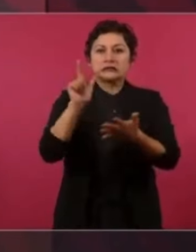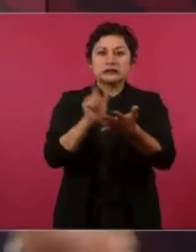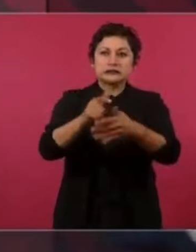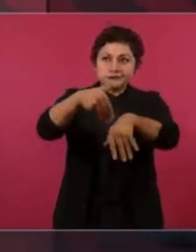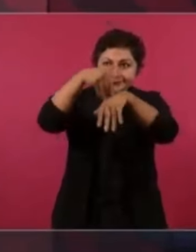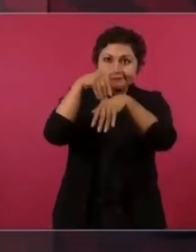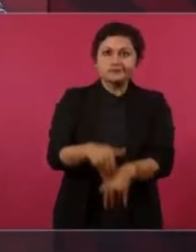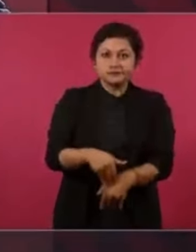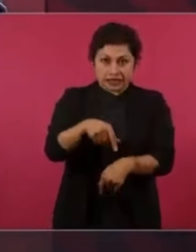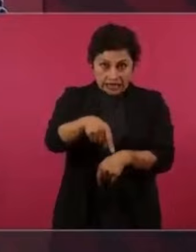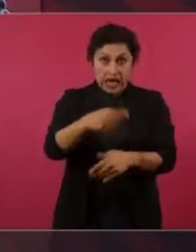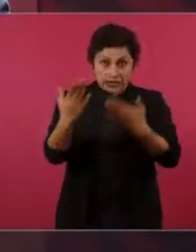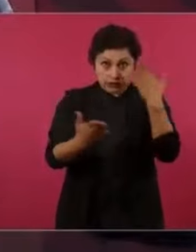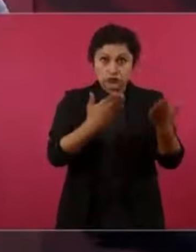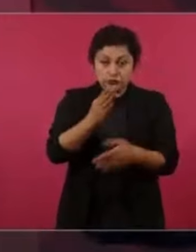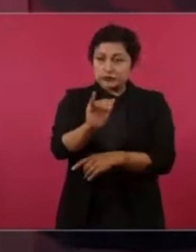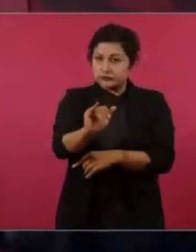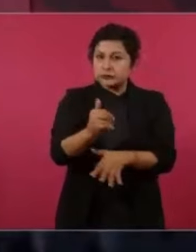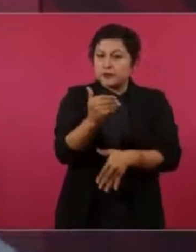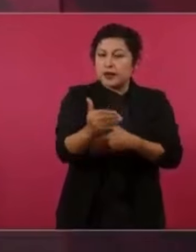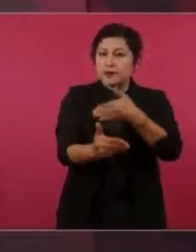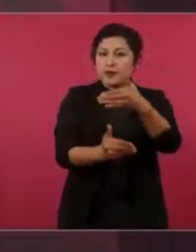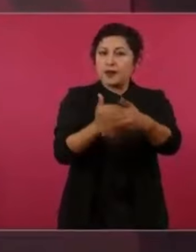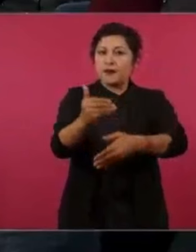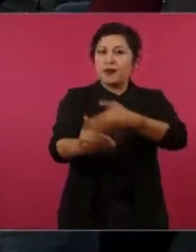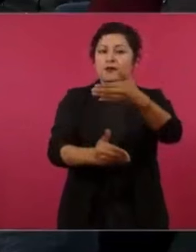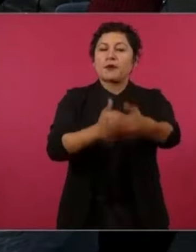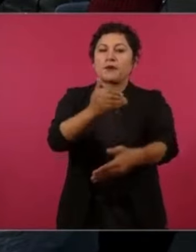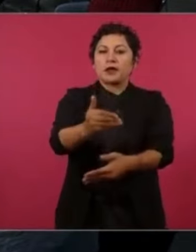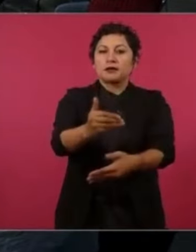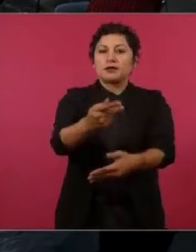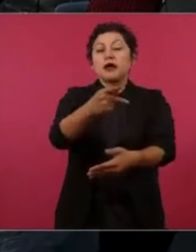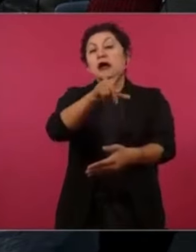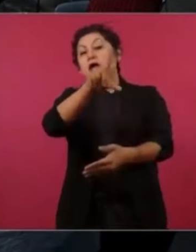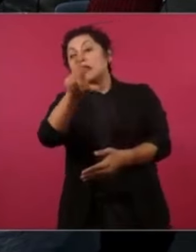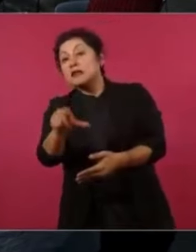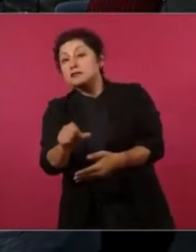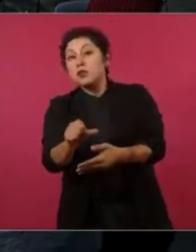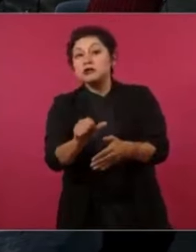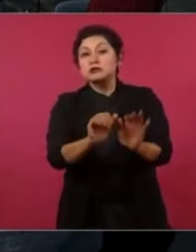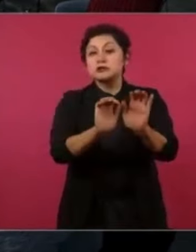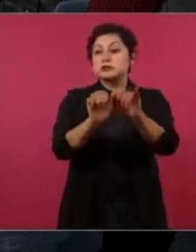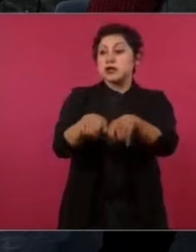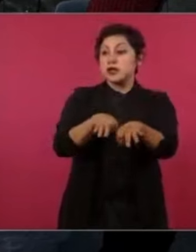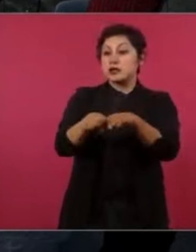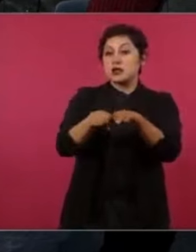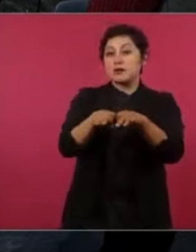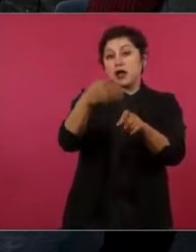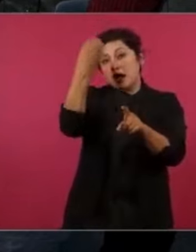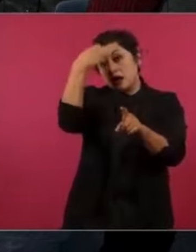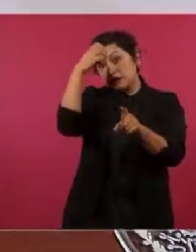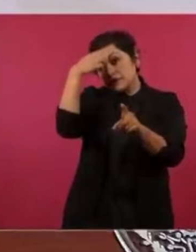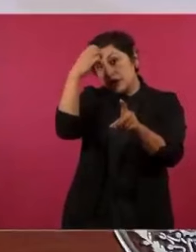Pero ya cuando va pasando el tiempo, ya los cinco años, ya ni hablemos, porque antes